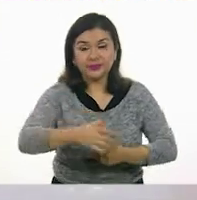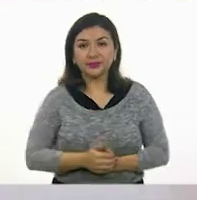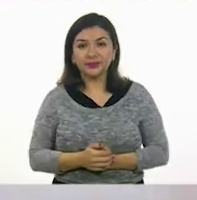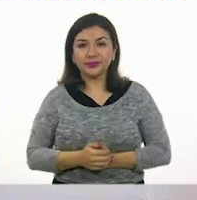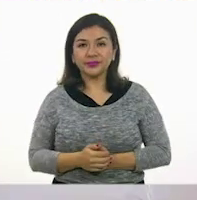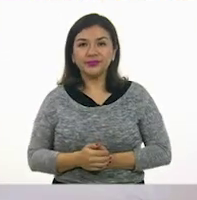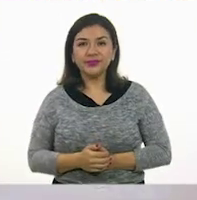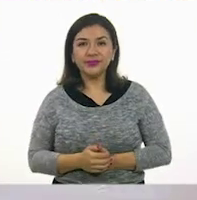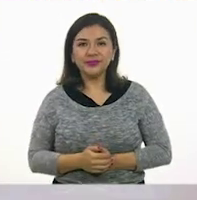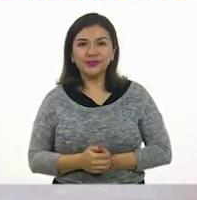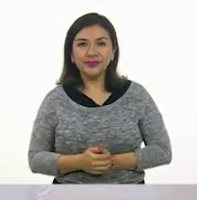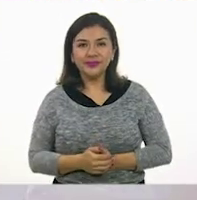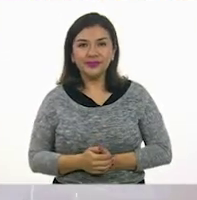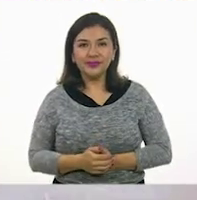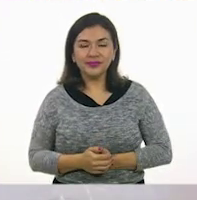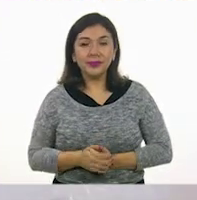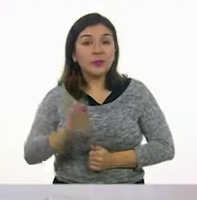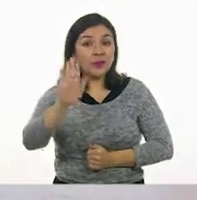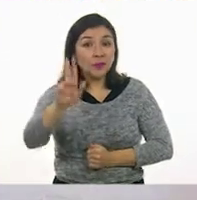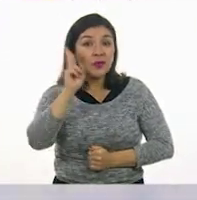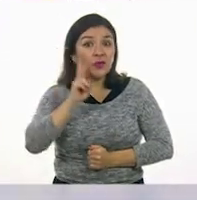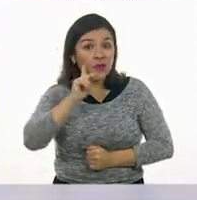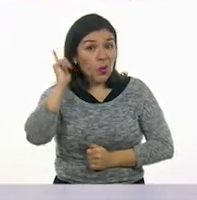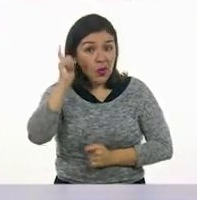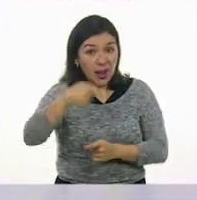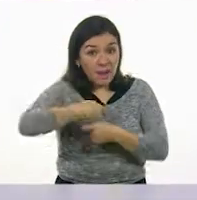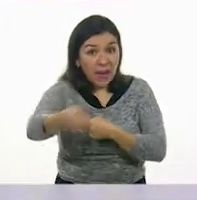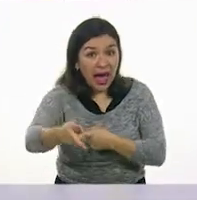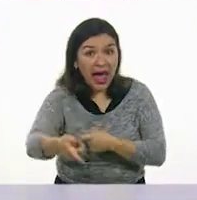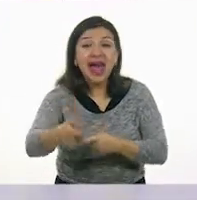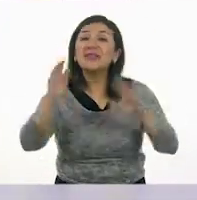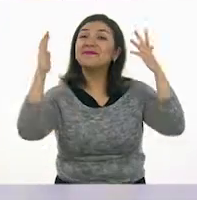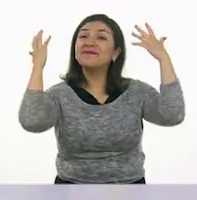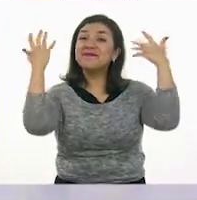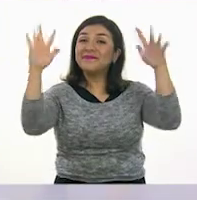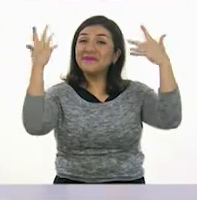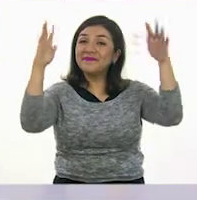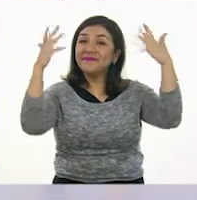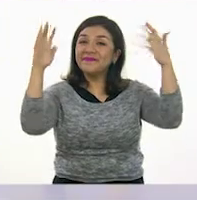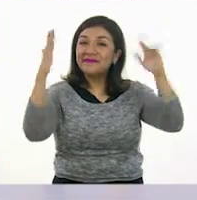casi regresa a mí. A ver, espero que caiga. ¡Wow!